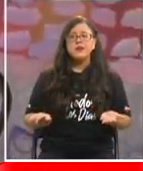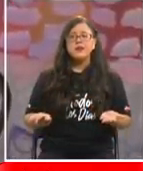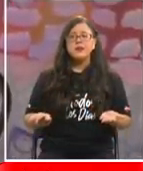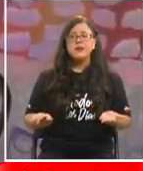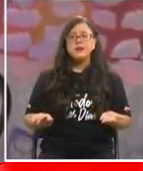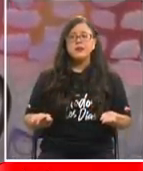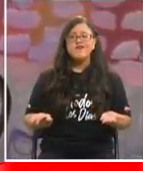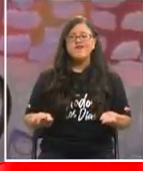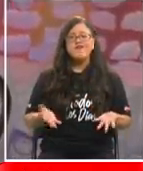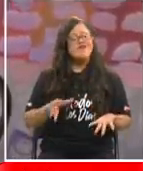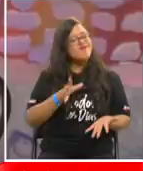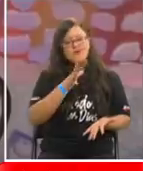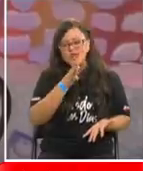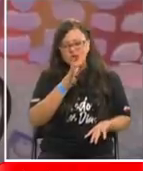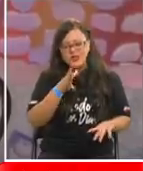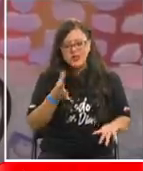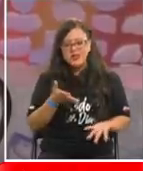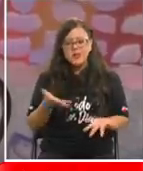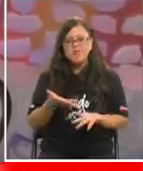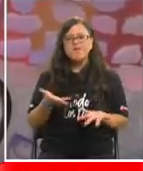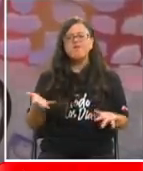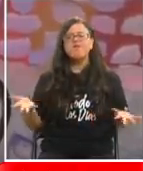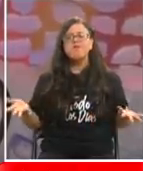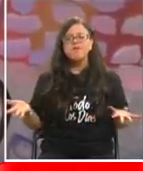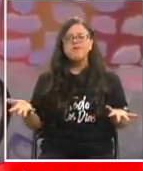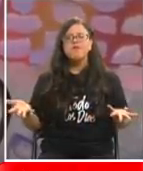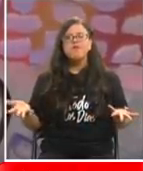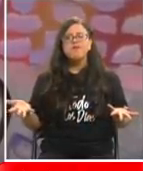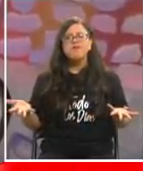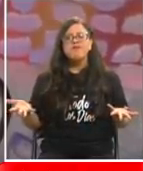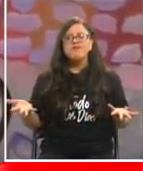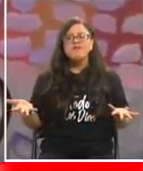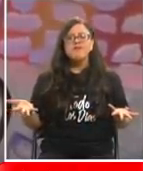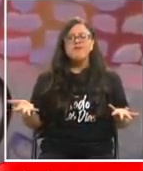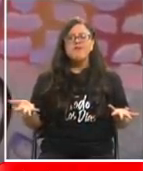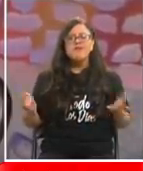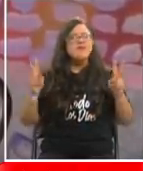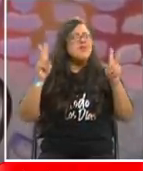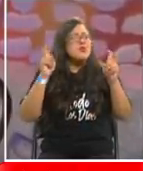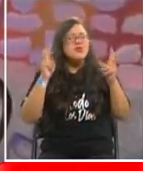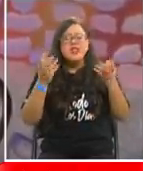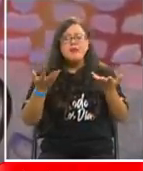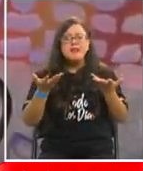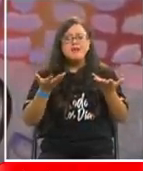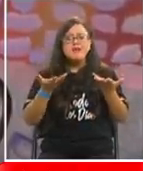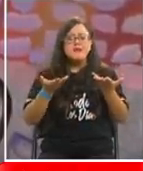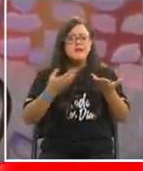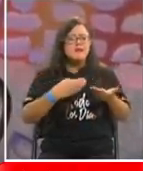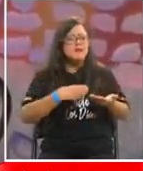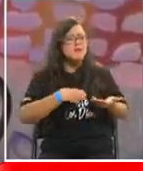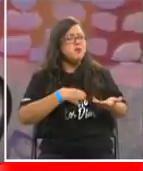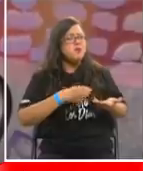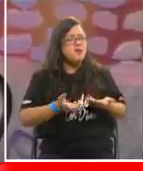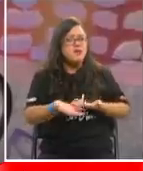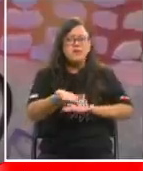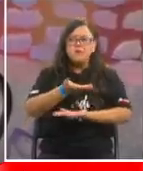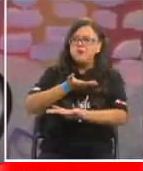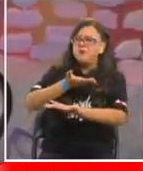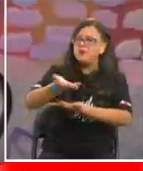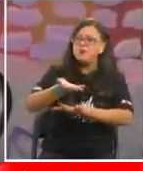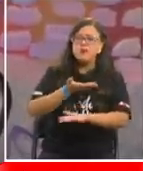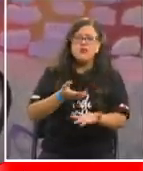cómo llamarlo es un acto es una catarsis nacional si todos tenemos que estar